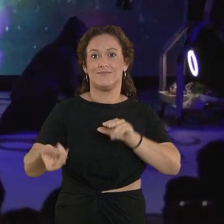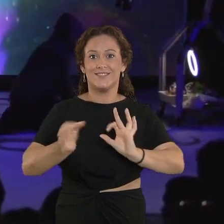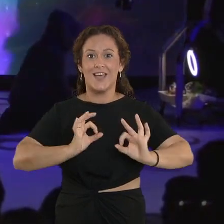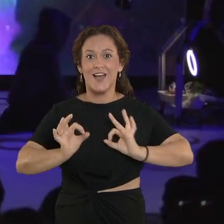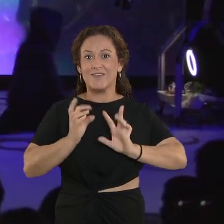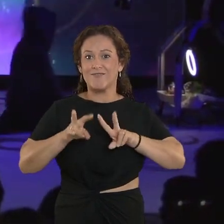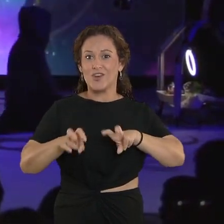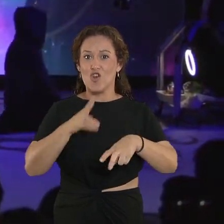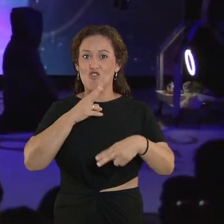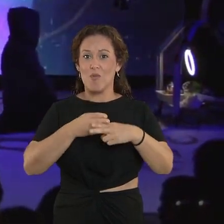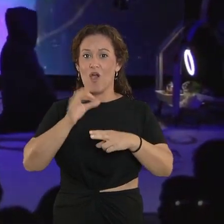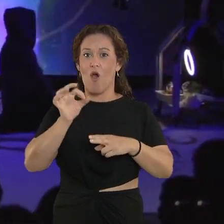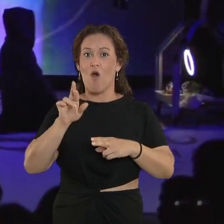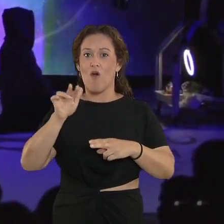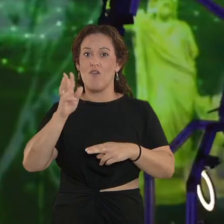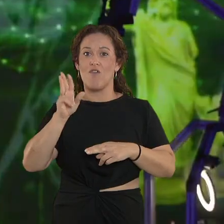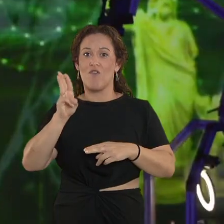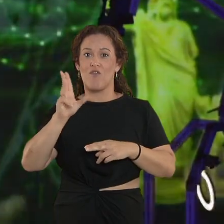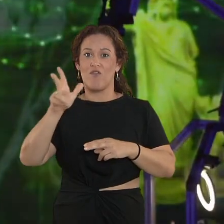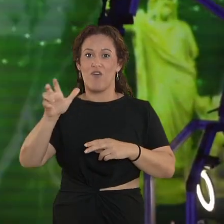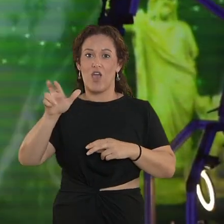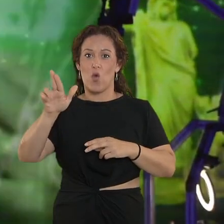versión teatral llamada Orfeus.